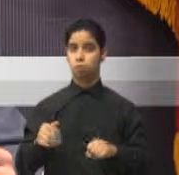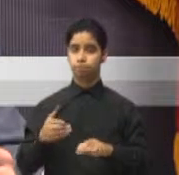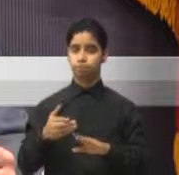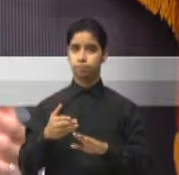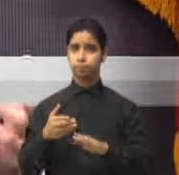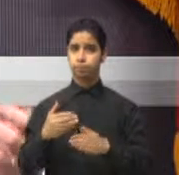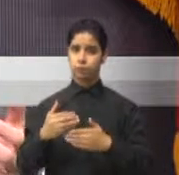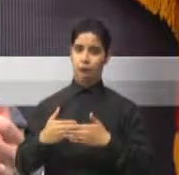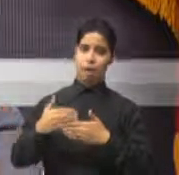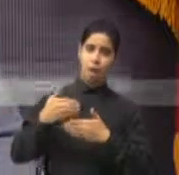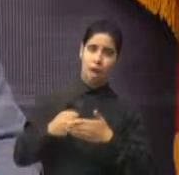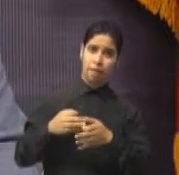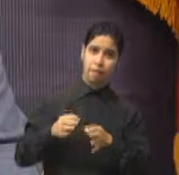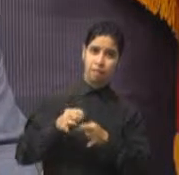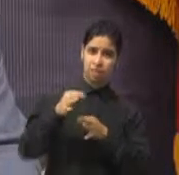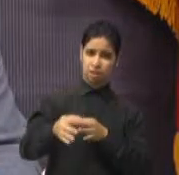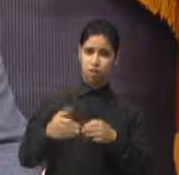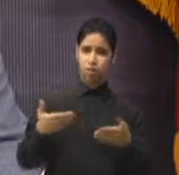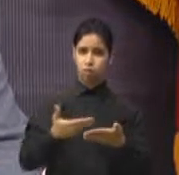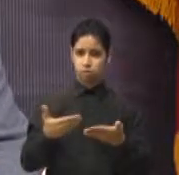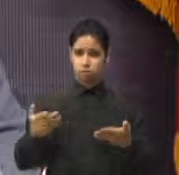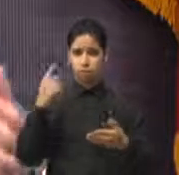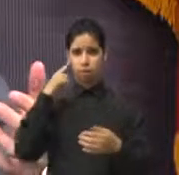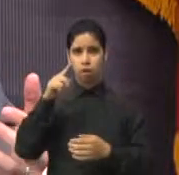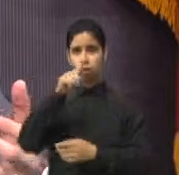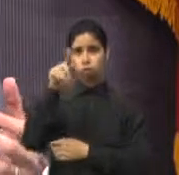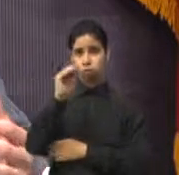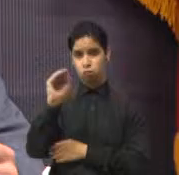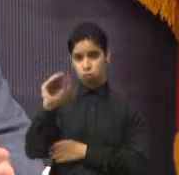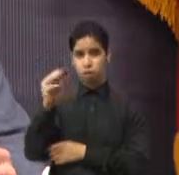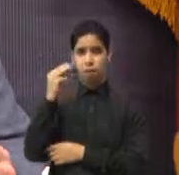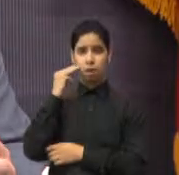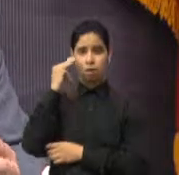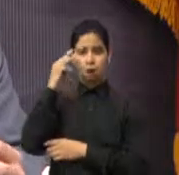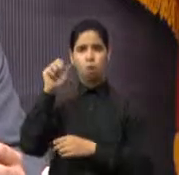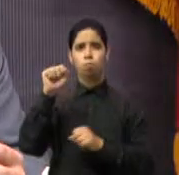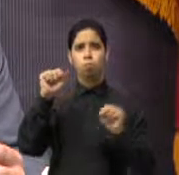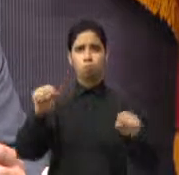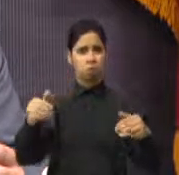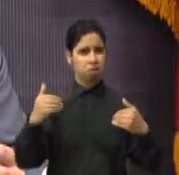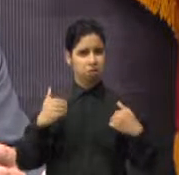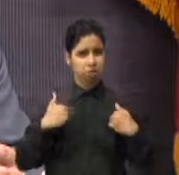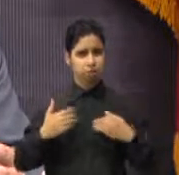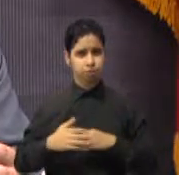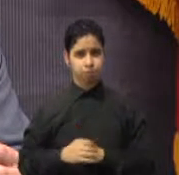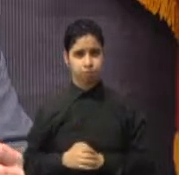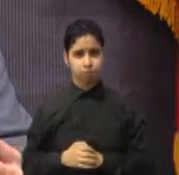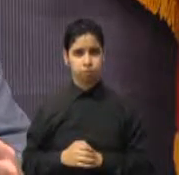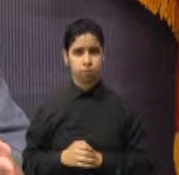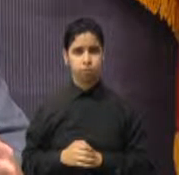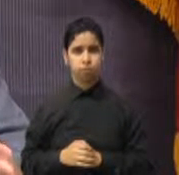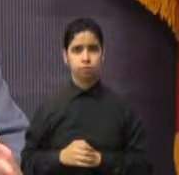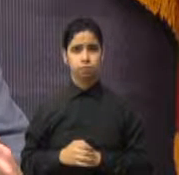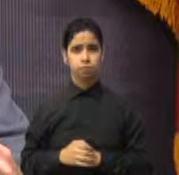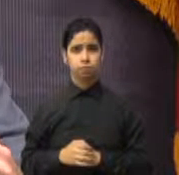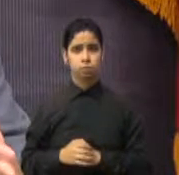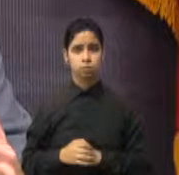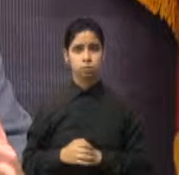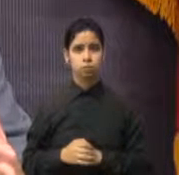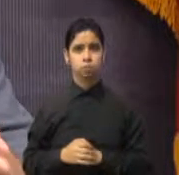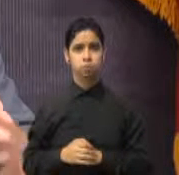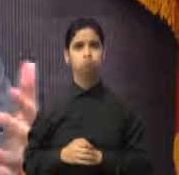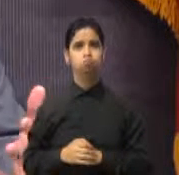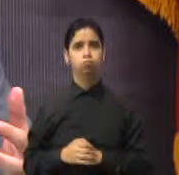Puerto Rico, el zoológico de Mayagüez, pueda obtener esa estructura,